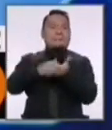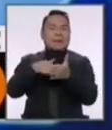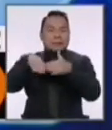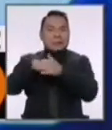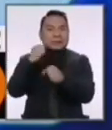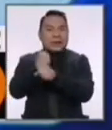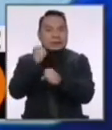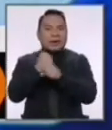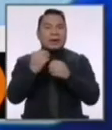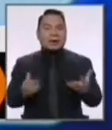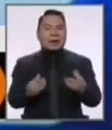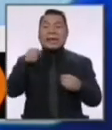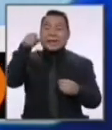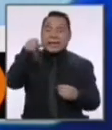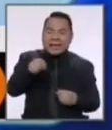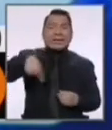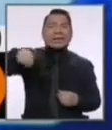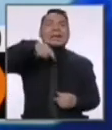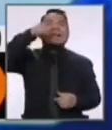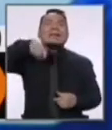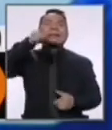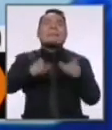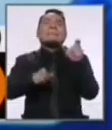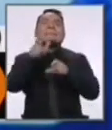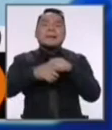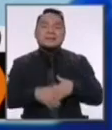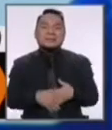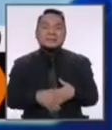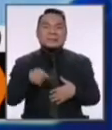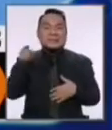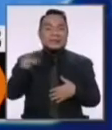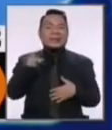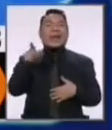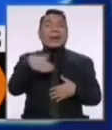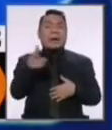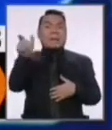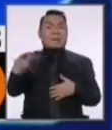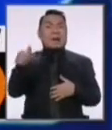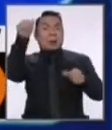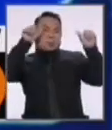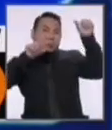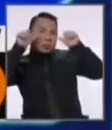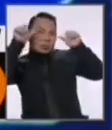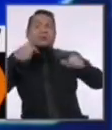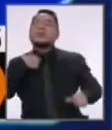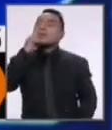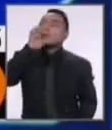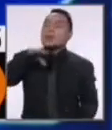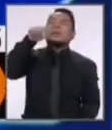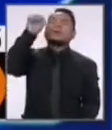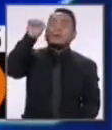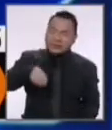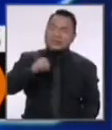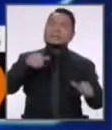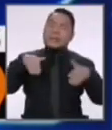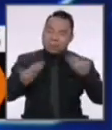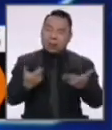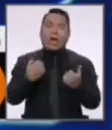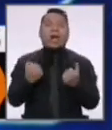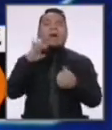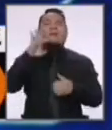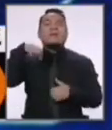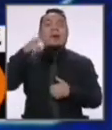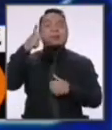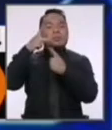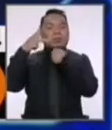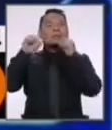genere más trabajo, porque eso es lo que necesita la gente. Cuando hay personas que dudan, yo les digo sí se puede y con fuerza